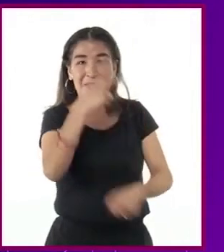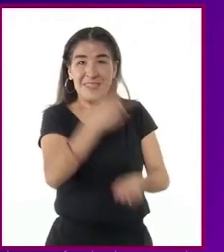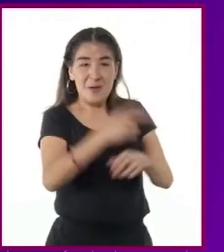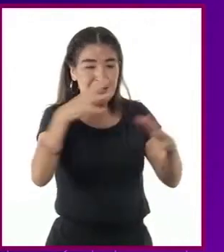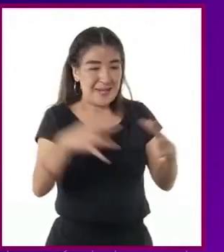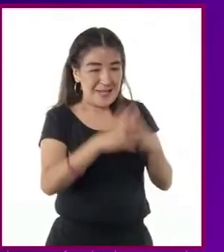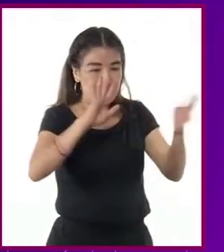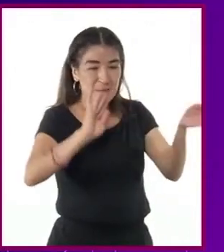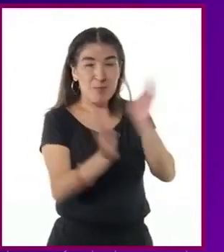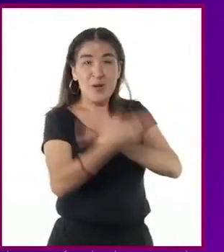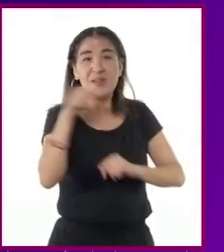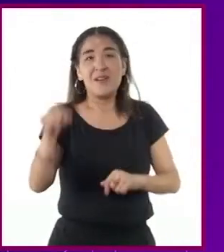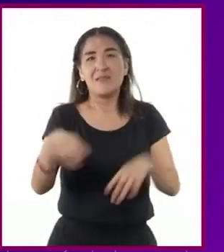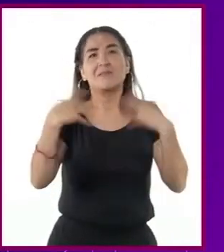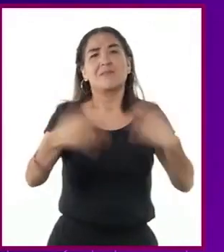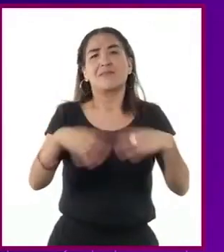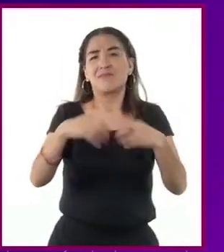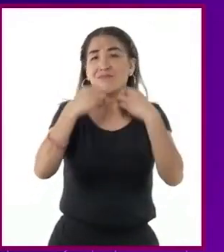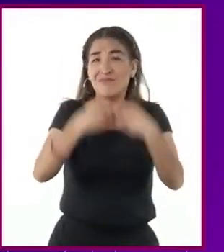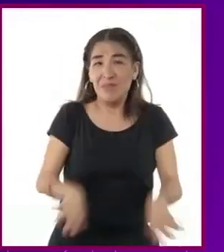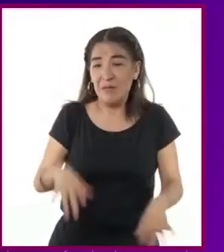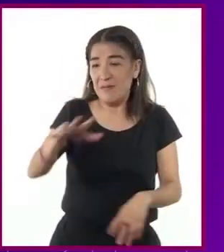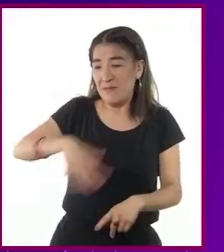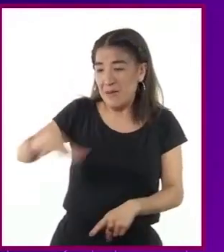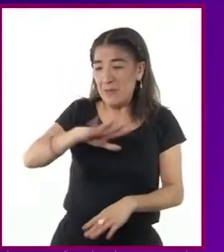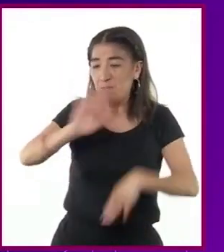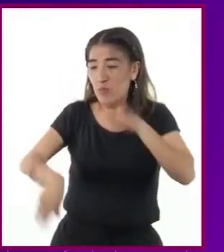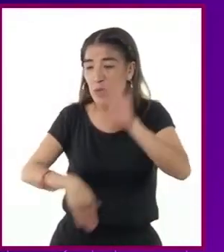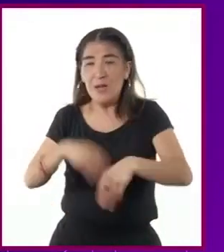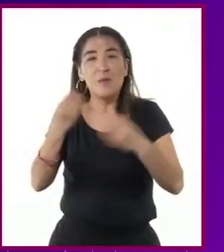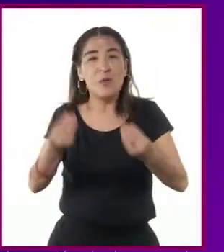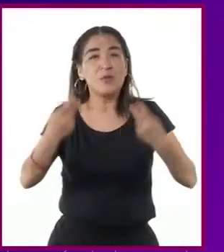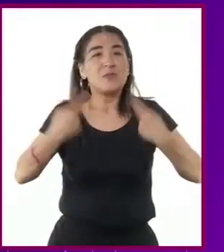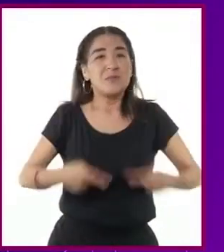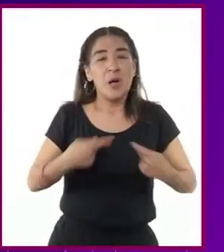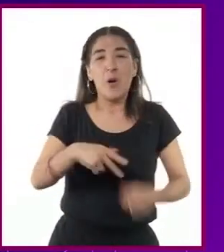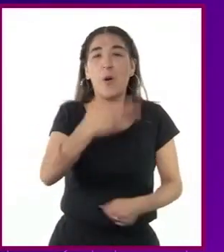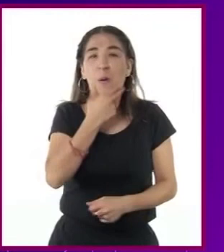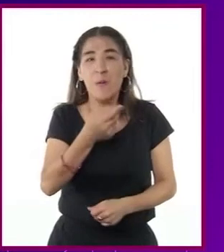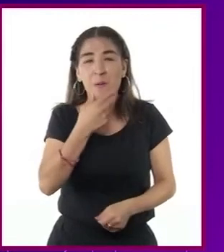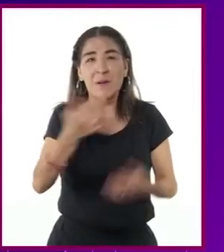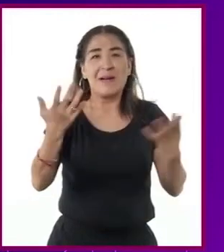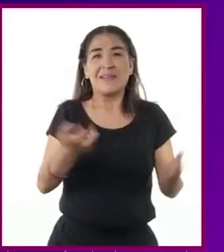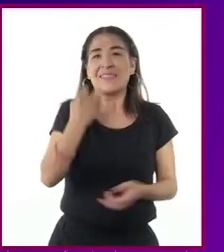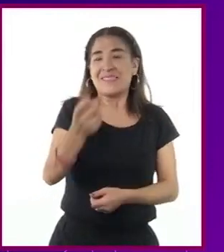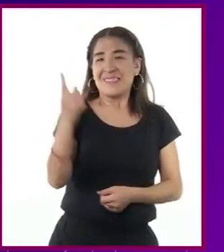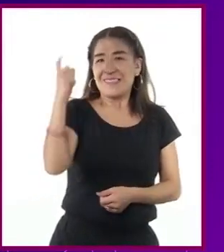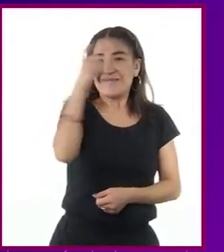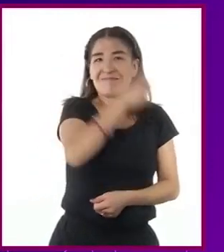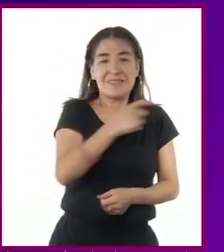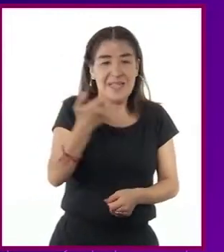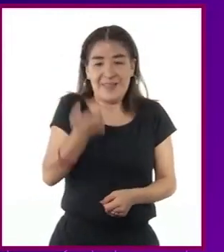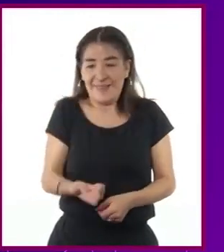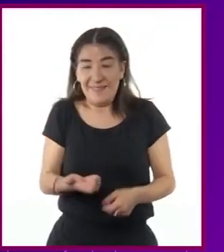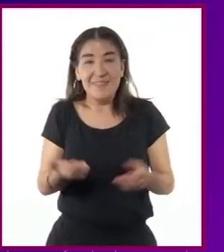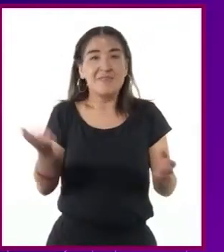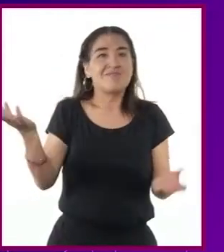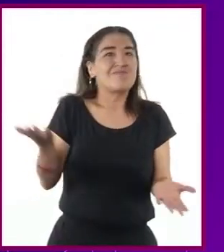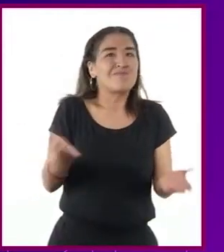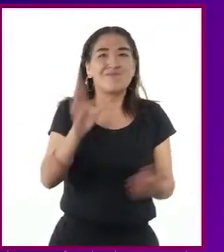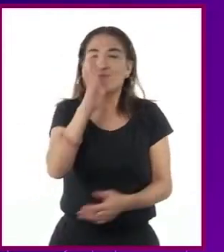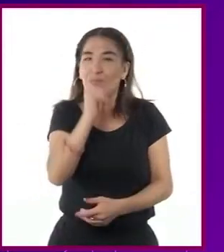perdido millones de hombres, habían sufrido un descalabro económico y un desastre